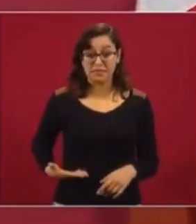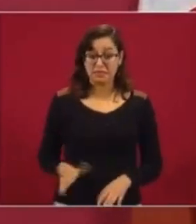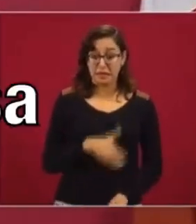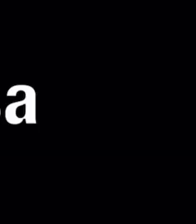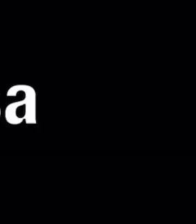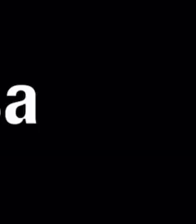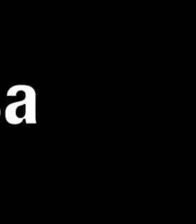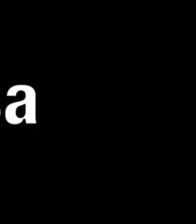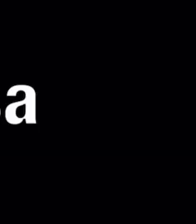Madero.